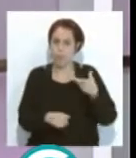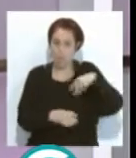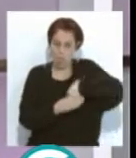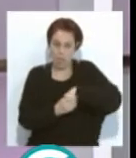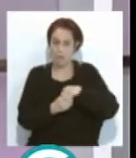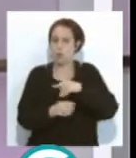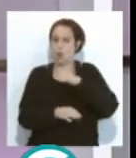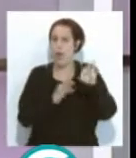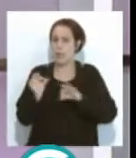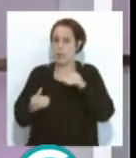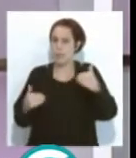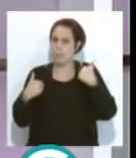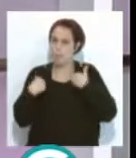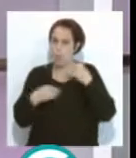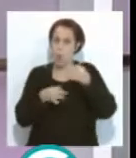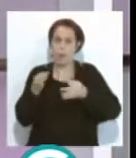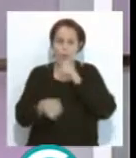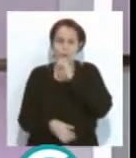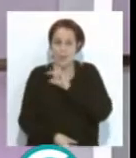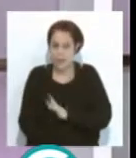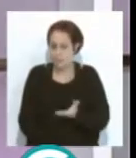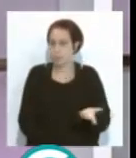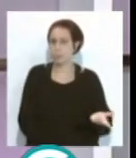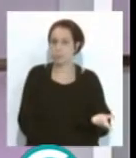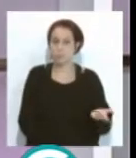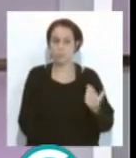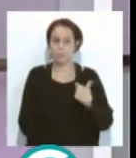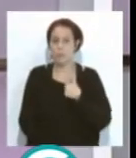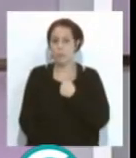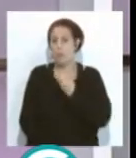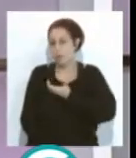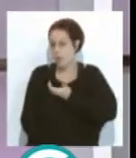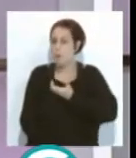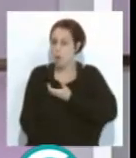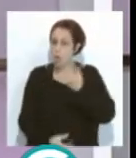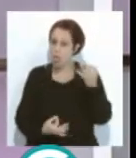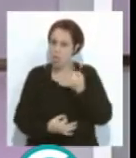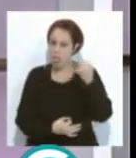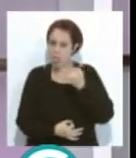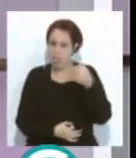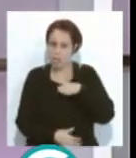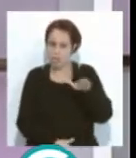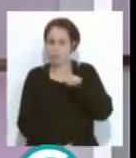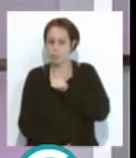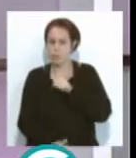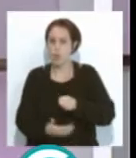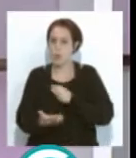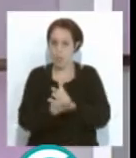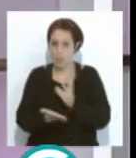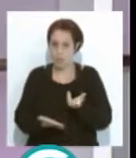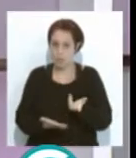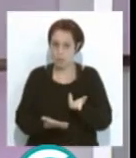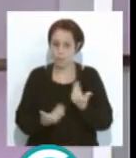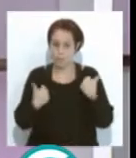de quien organiza, de quien elige jurado. Entonces, el ayuntamiento debería retomarlo. O, si se